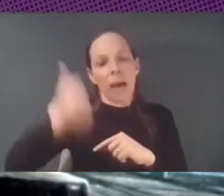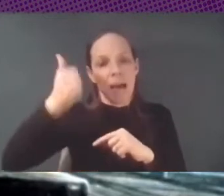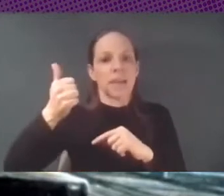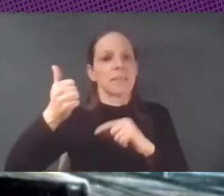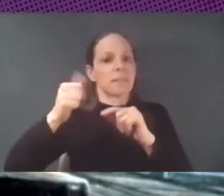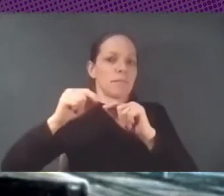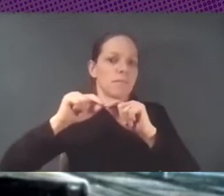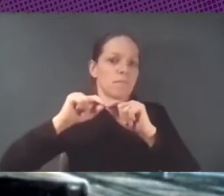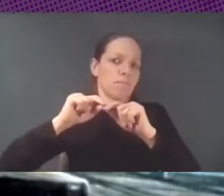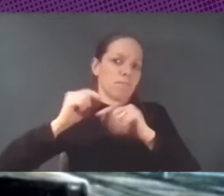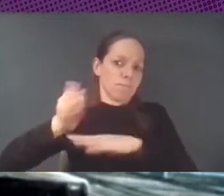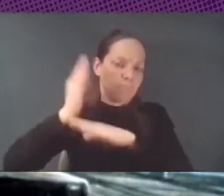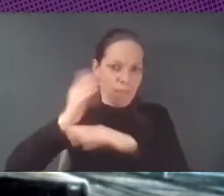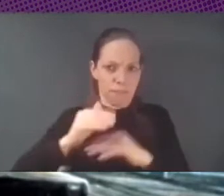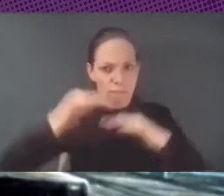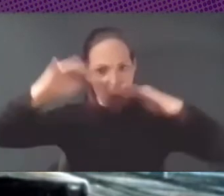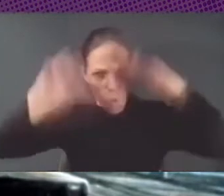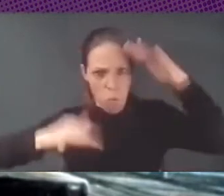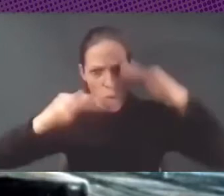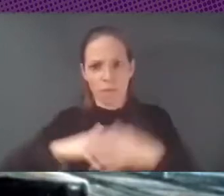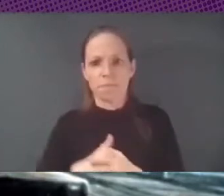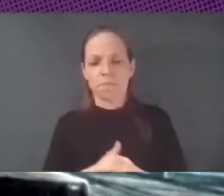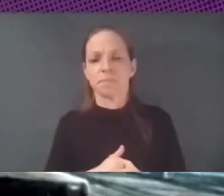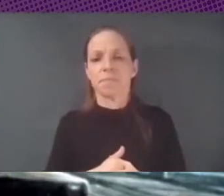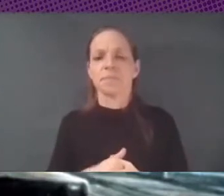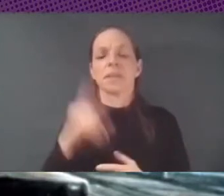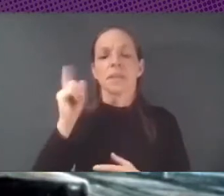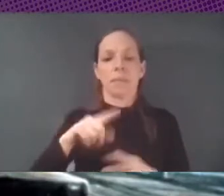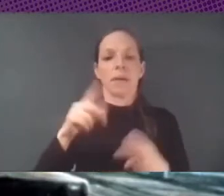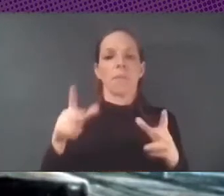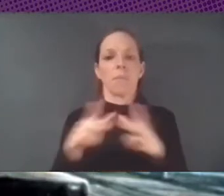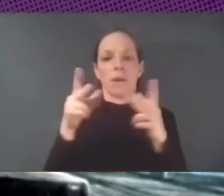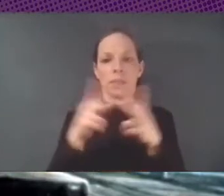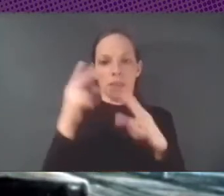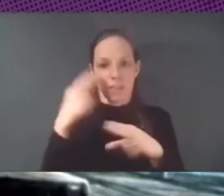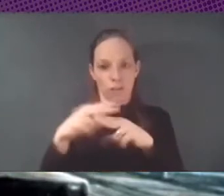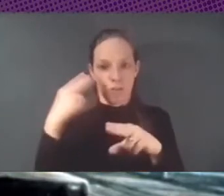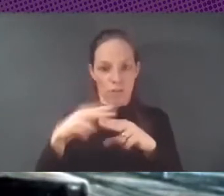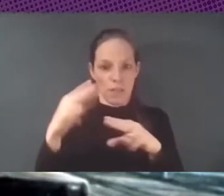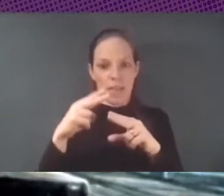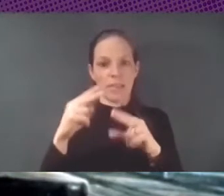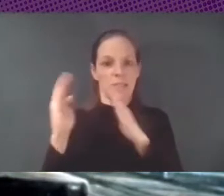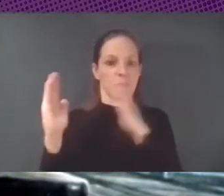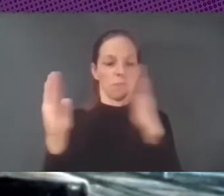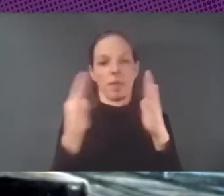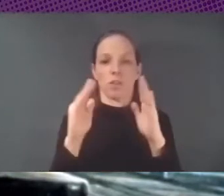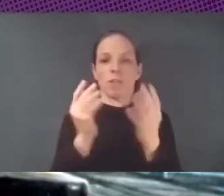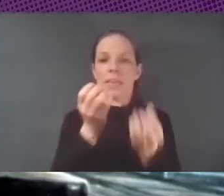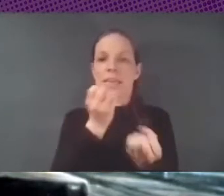policies, las políticas sociales en la era de identificación y cómo